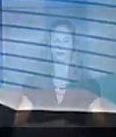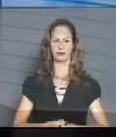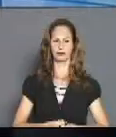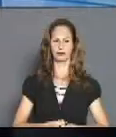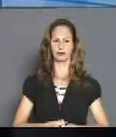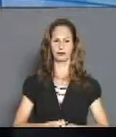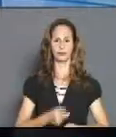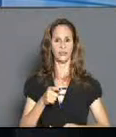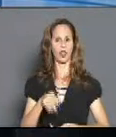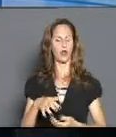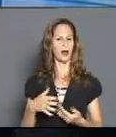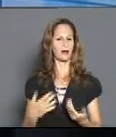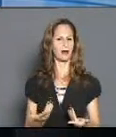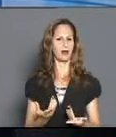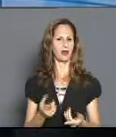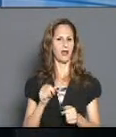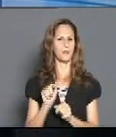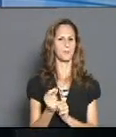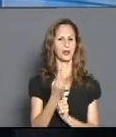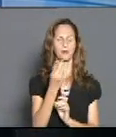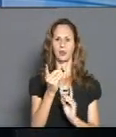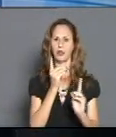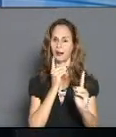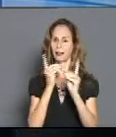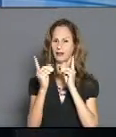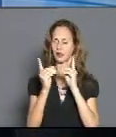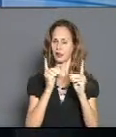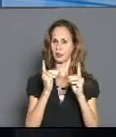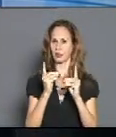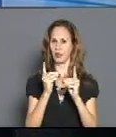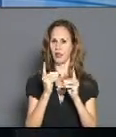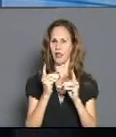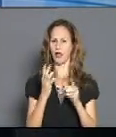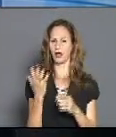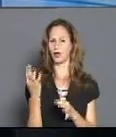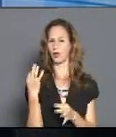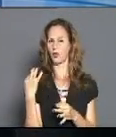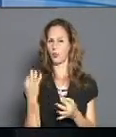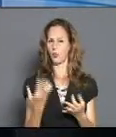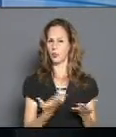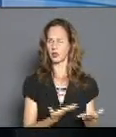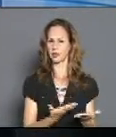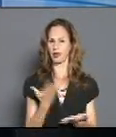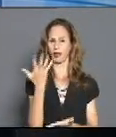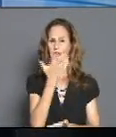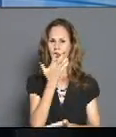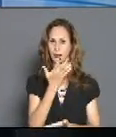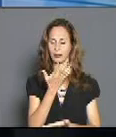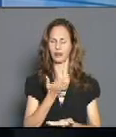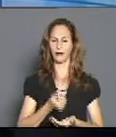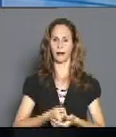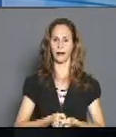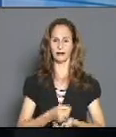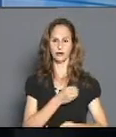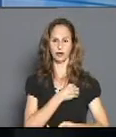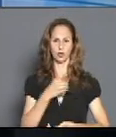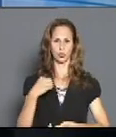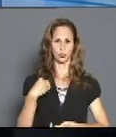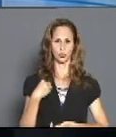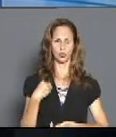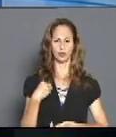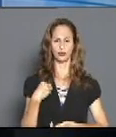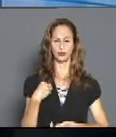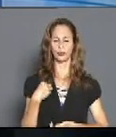Bueno, vamos al primer momento de diálogo en nuestra revista especial, y se encuentran con nosotros la doctora Niuris